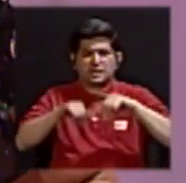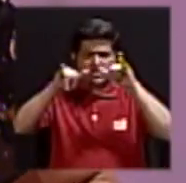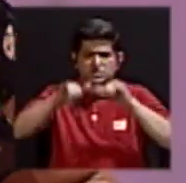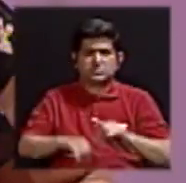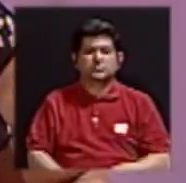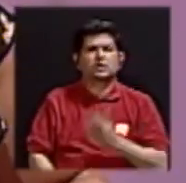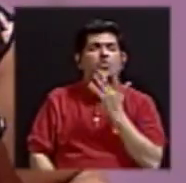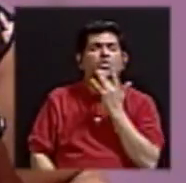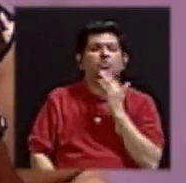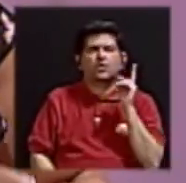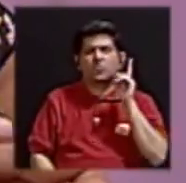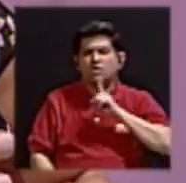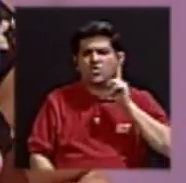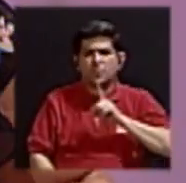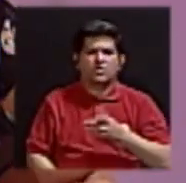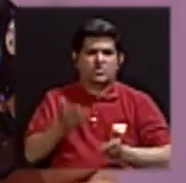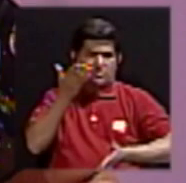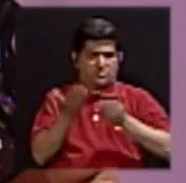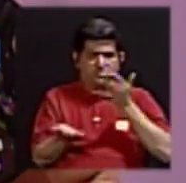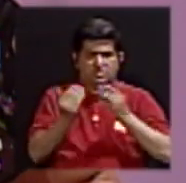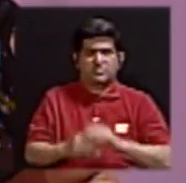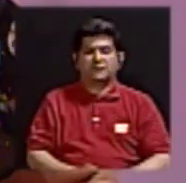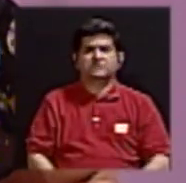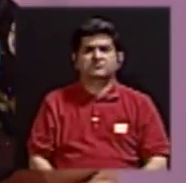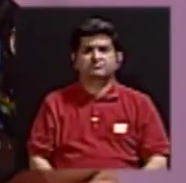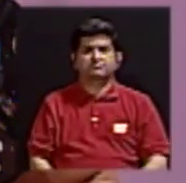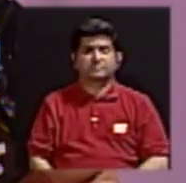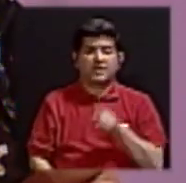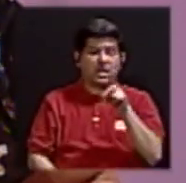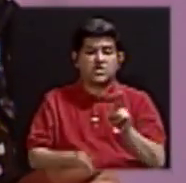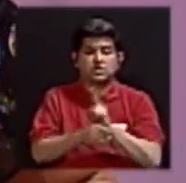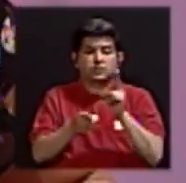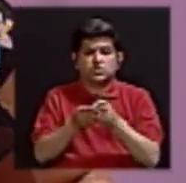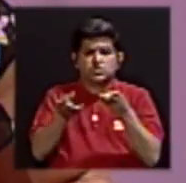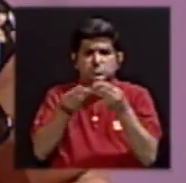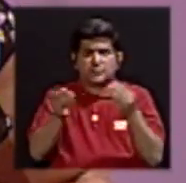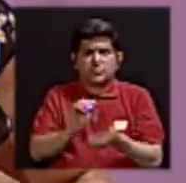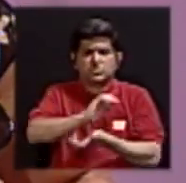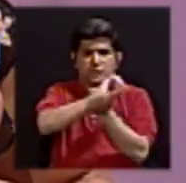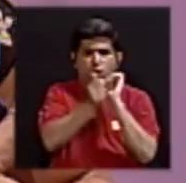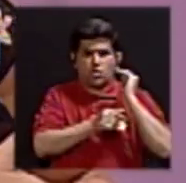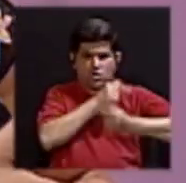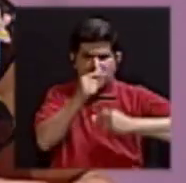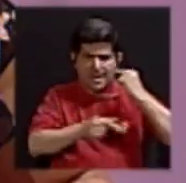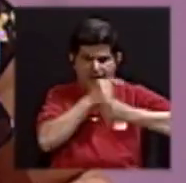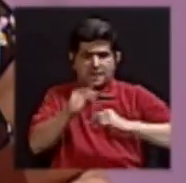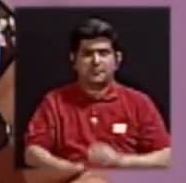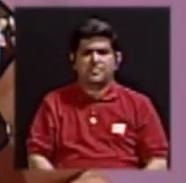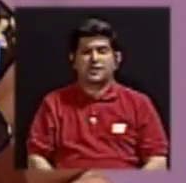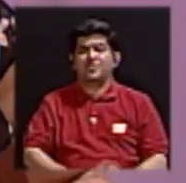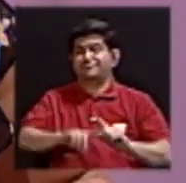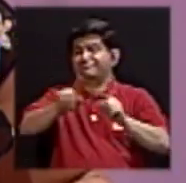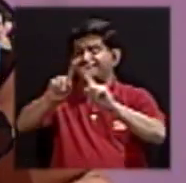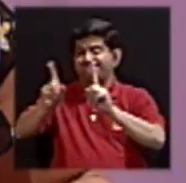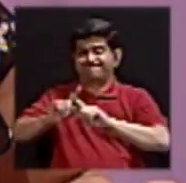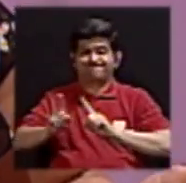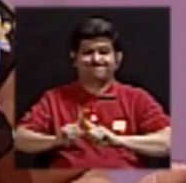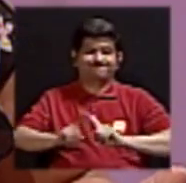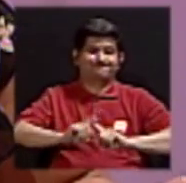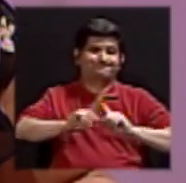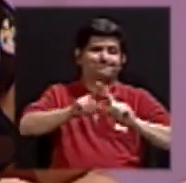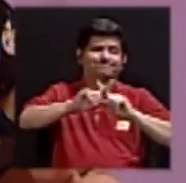colorantes artificiales, que probablemente usen productos transgénicos, pues, tanta diversidad